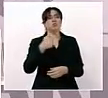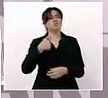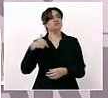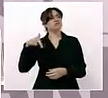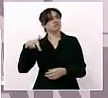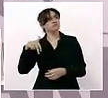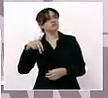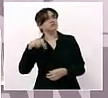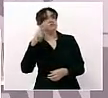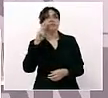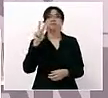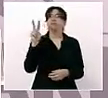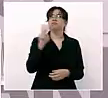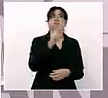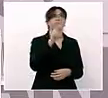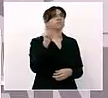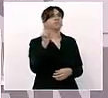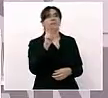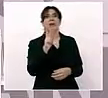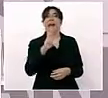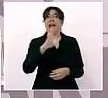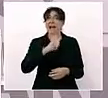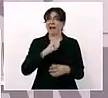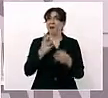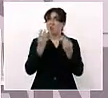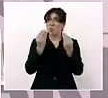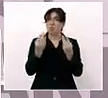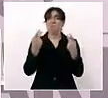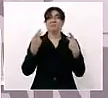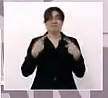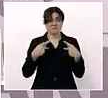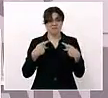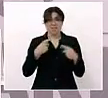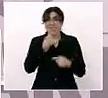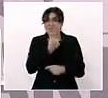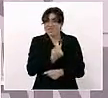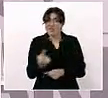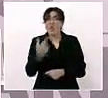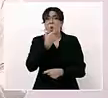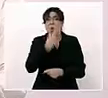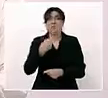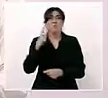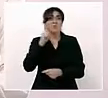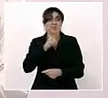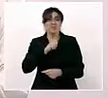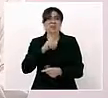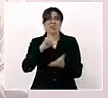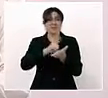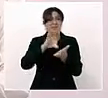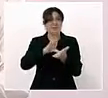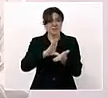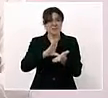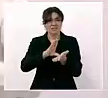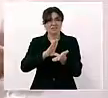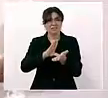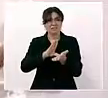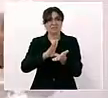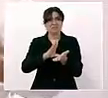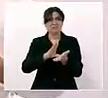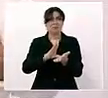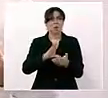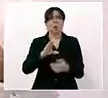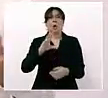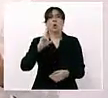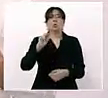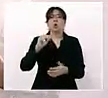Hay muchas niñas, niños con discapacidades menores, no graves, que con